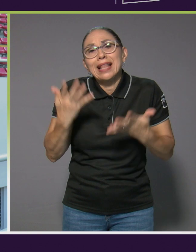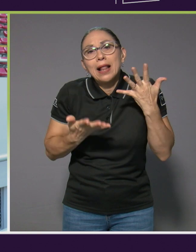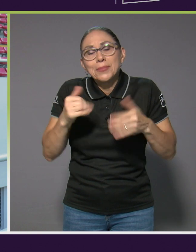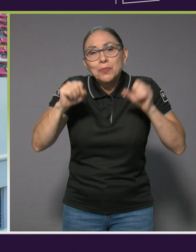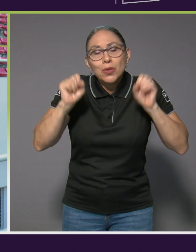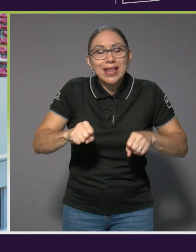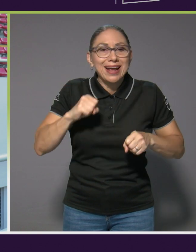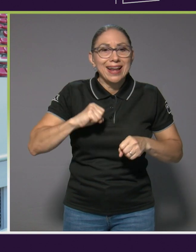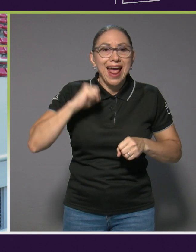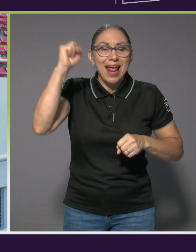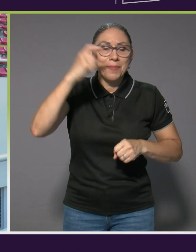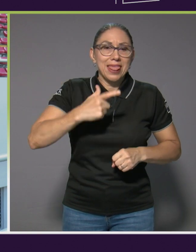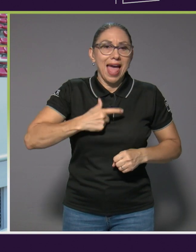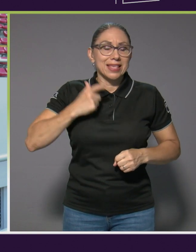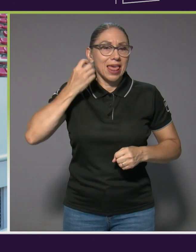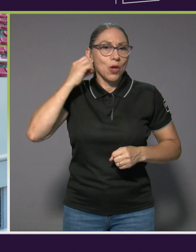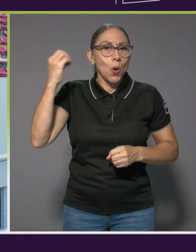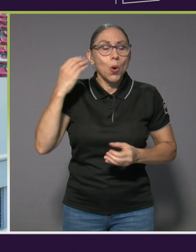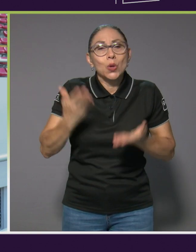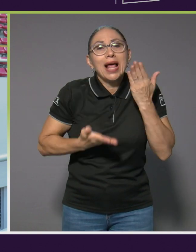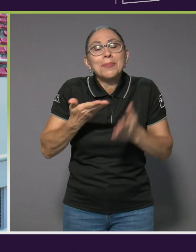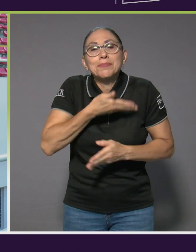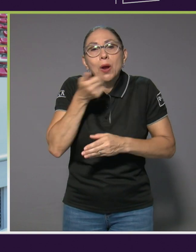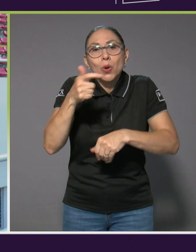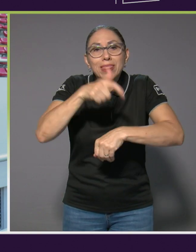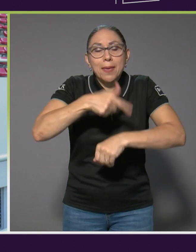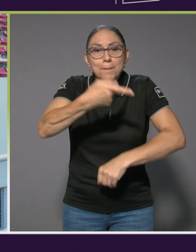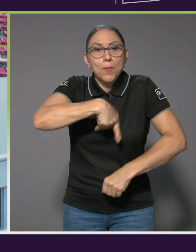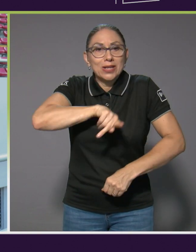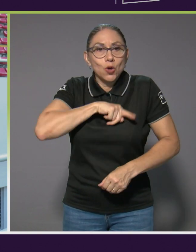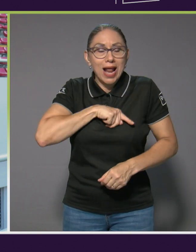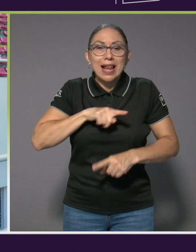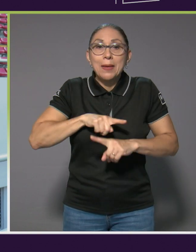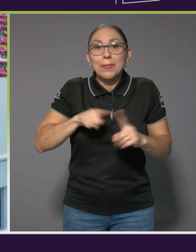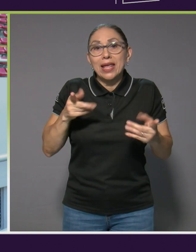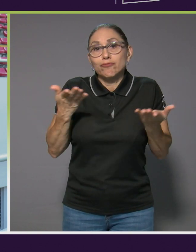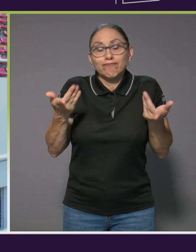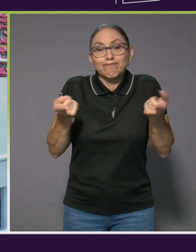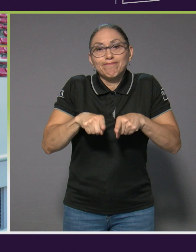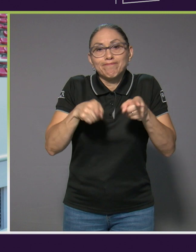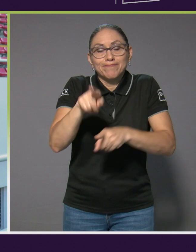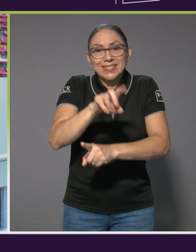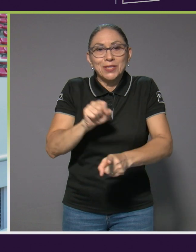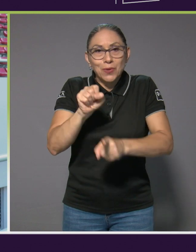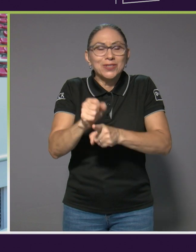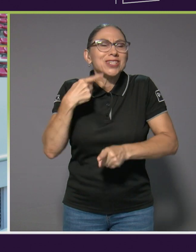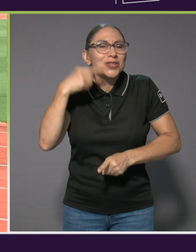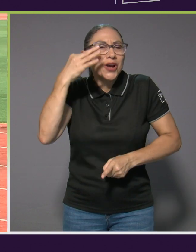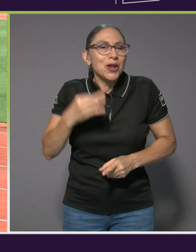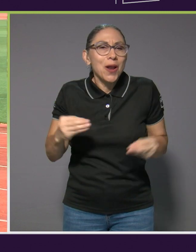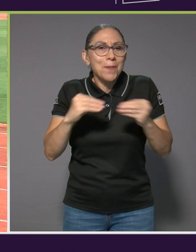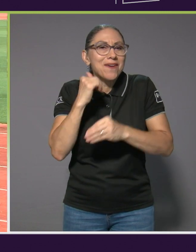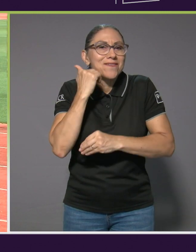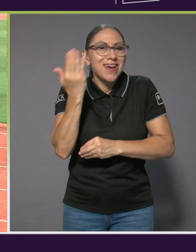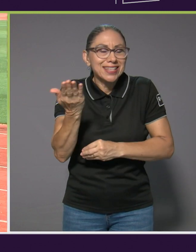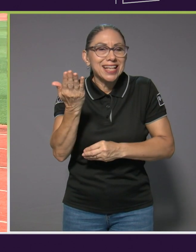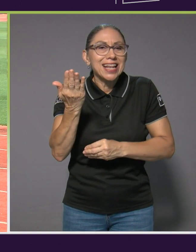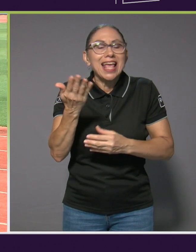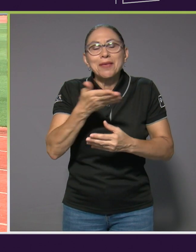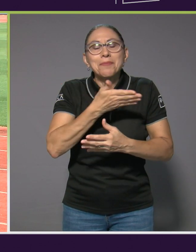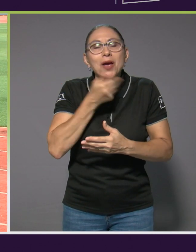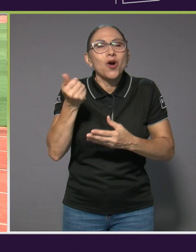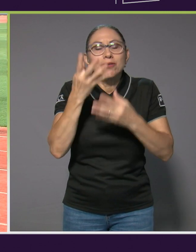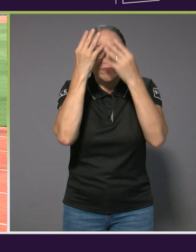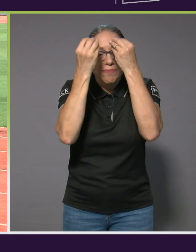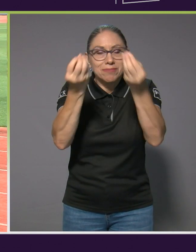mejor marca personal, pero son situaciones, yo creo que lo más fácil es hacer borrón y cuenta nueva y